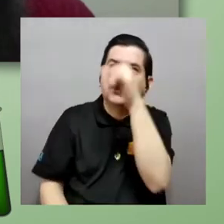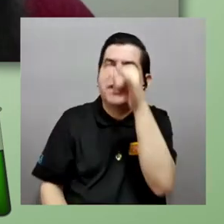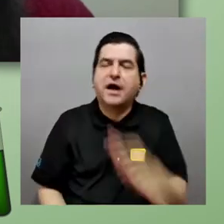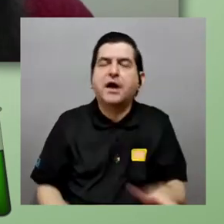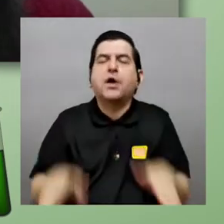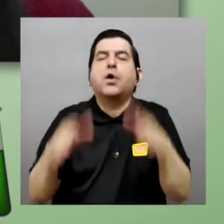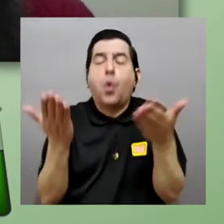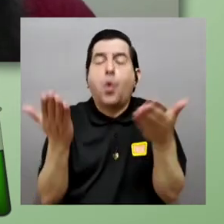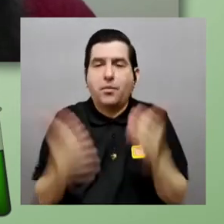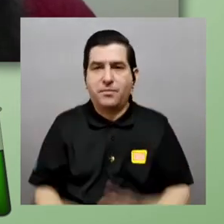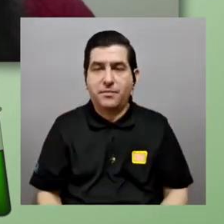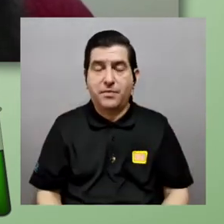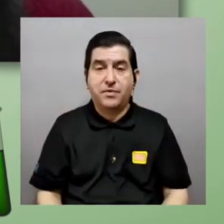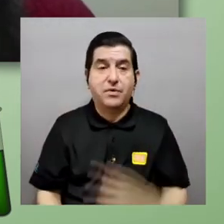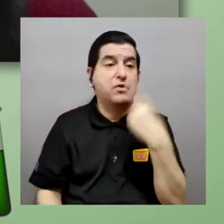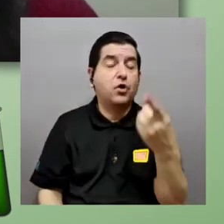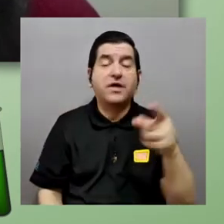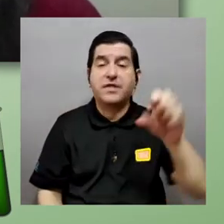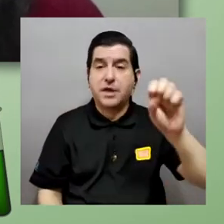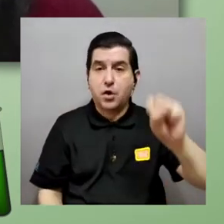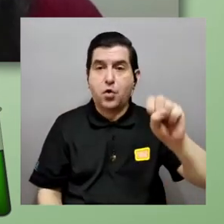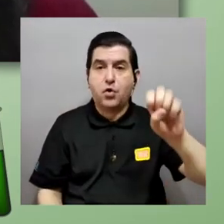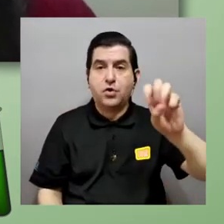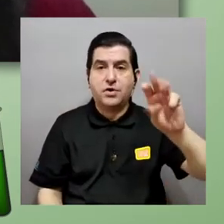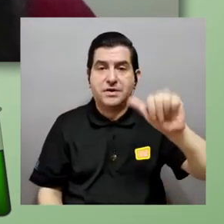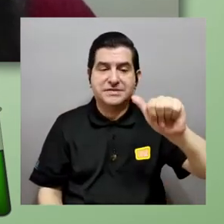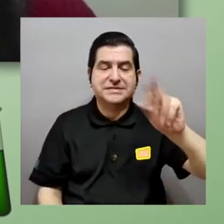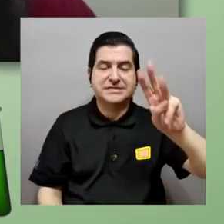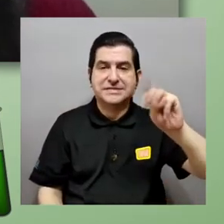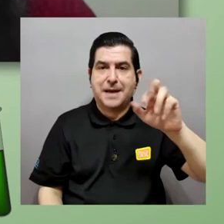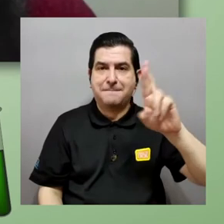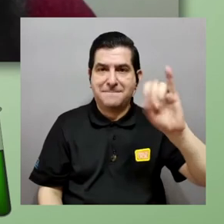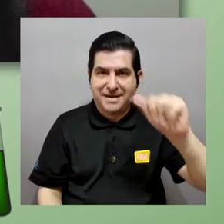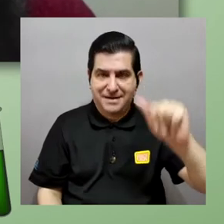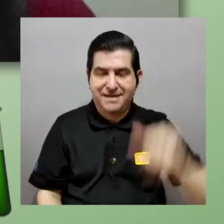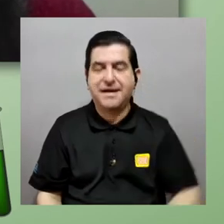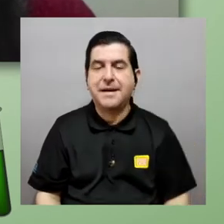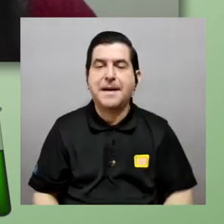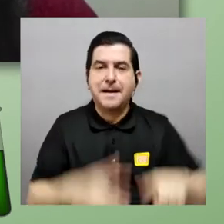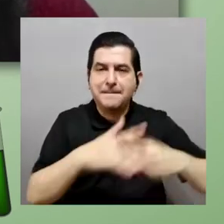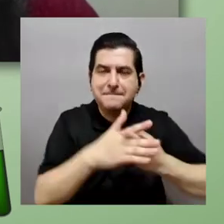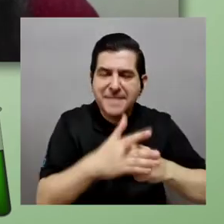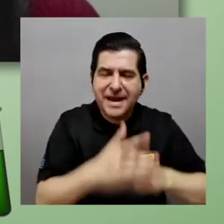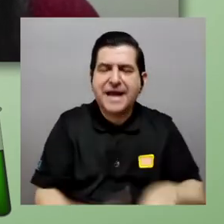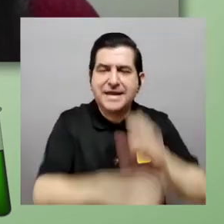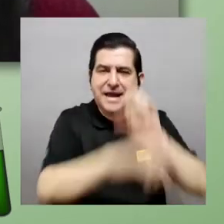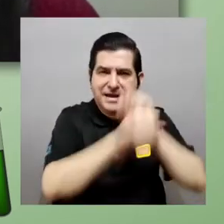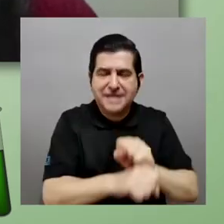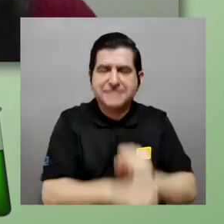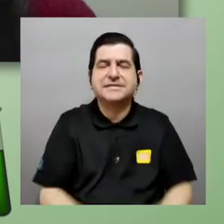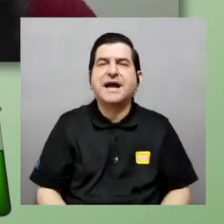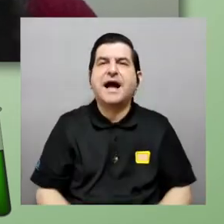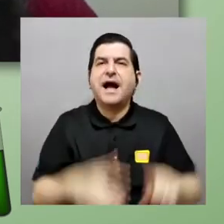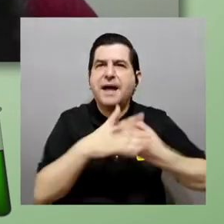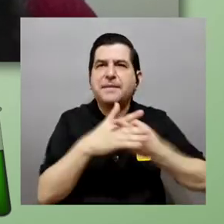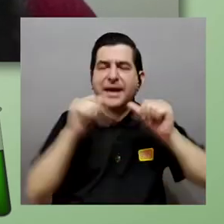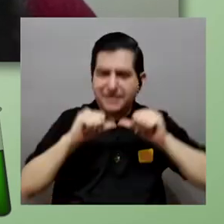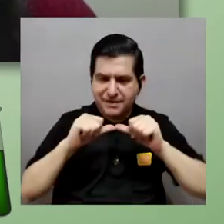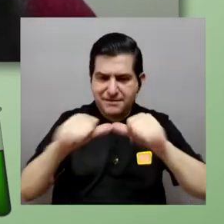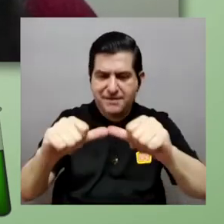infinitos verdad un poquito de lo que les contó samaria la mecánica clásica es la mecánica del continuo